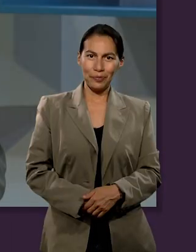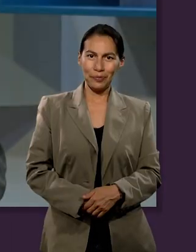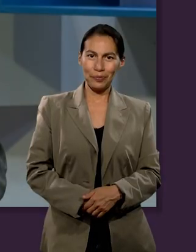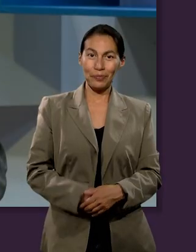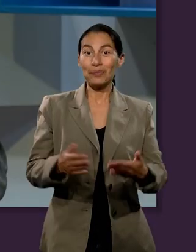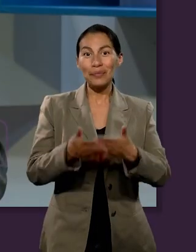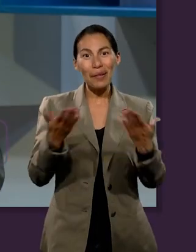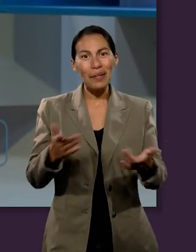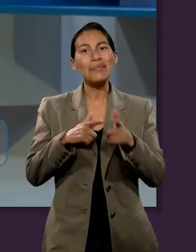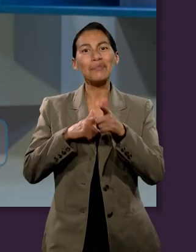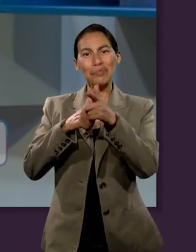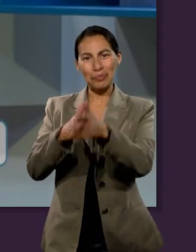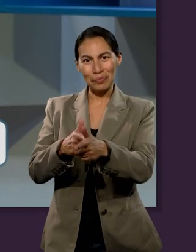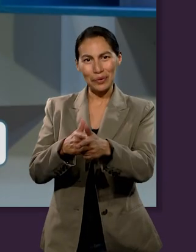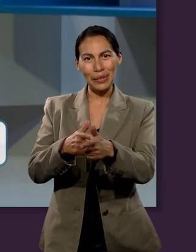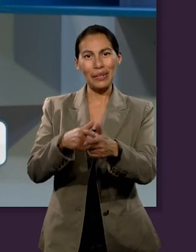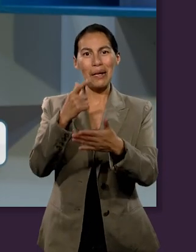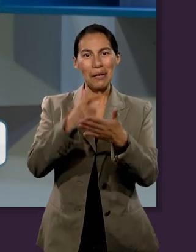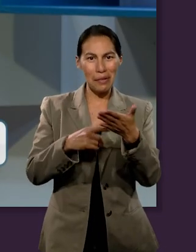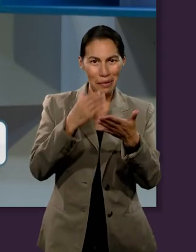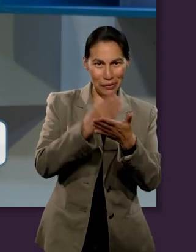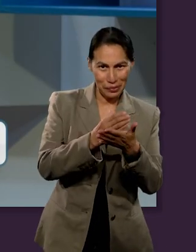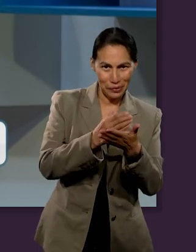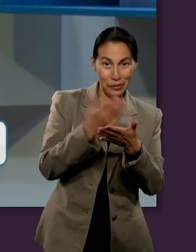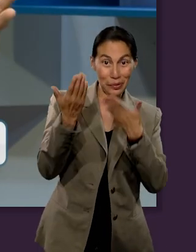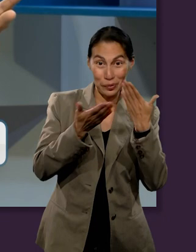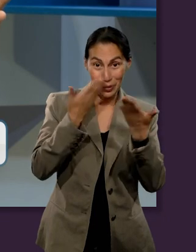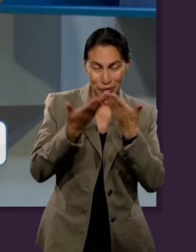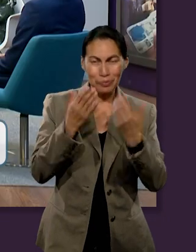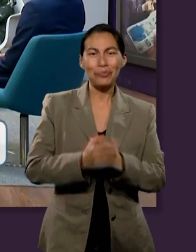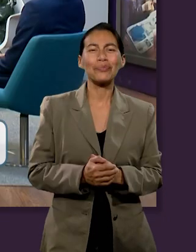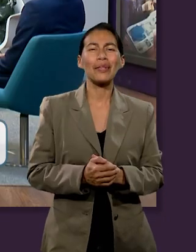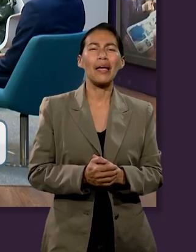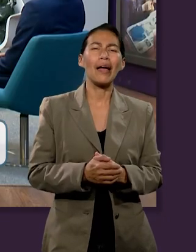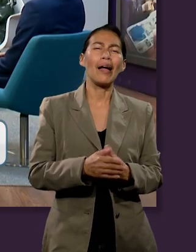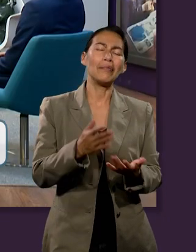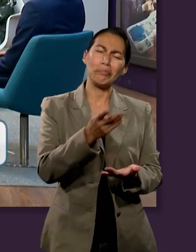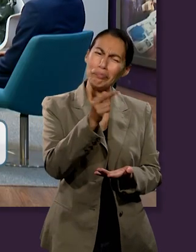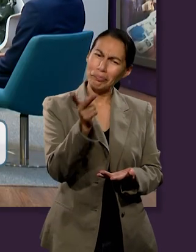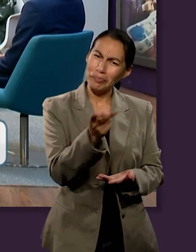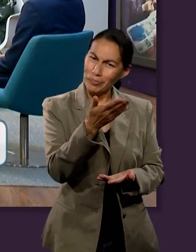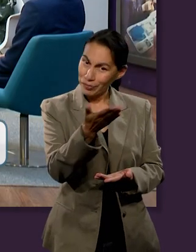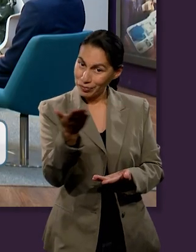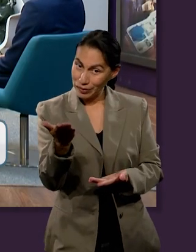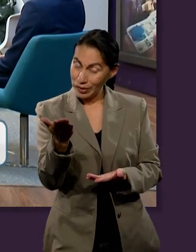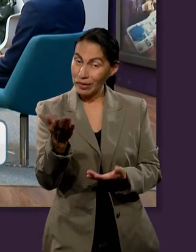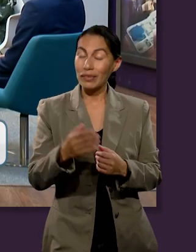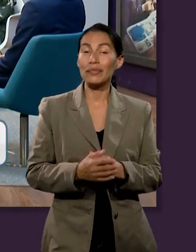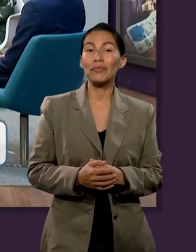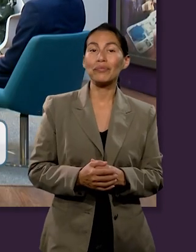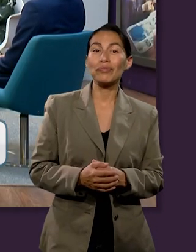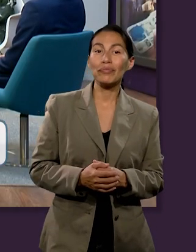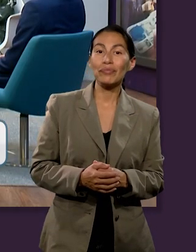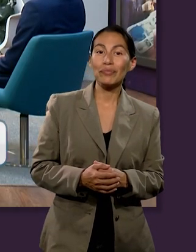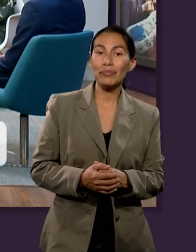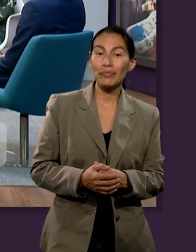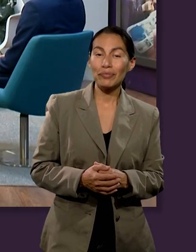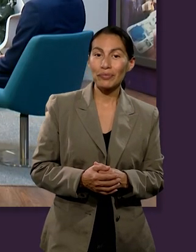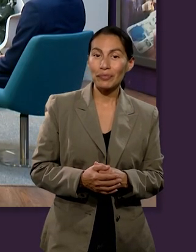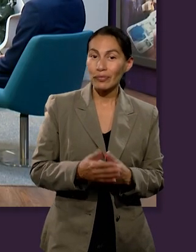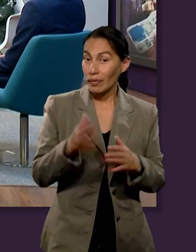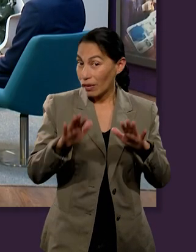Hoy vamos a continuar con nuestro repaso de la lección. Hay una pregunta que me gustaría hacerles porque son estudiantes